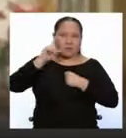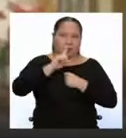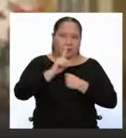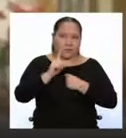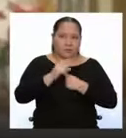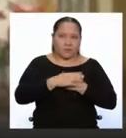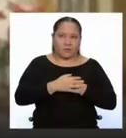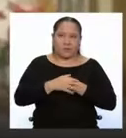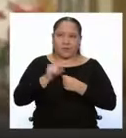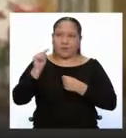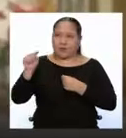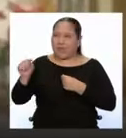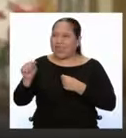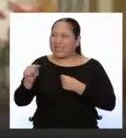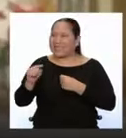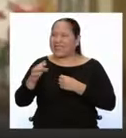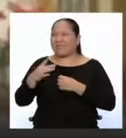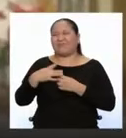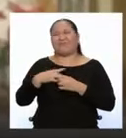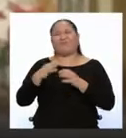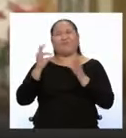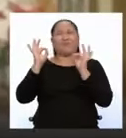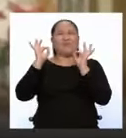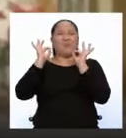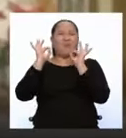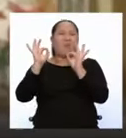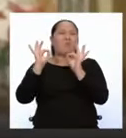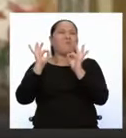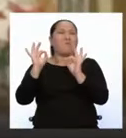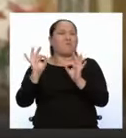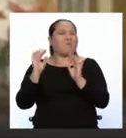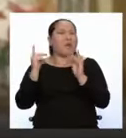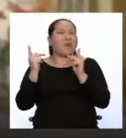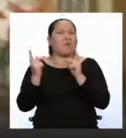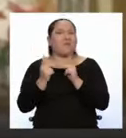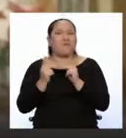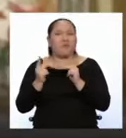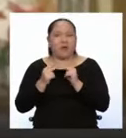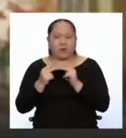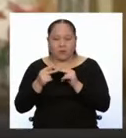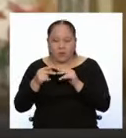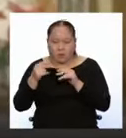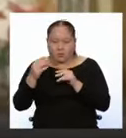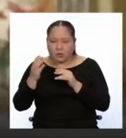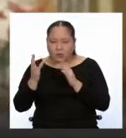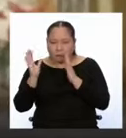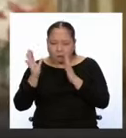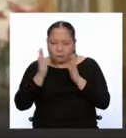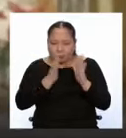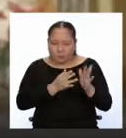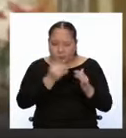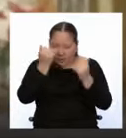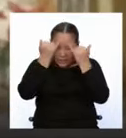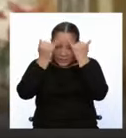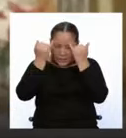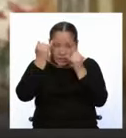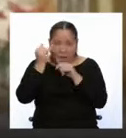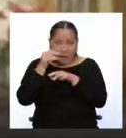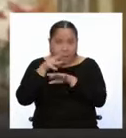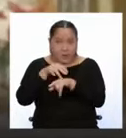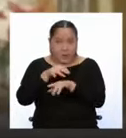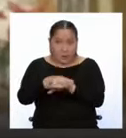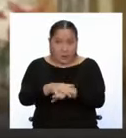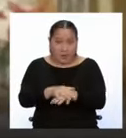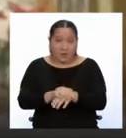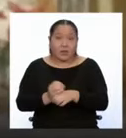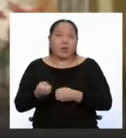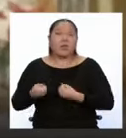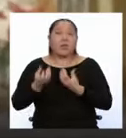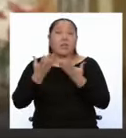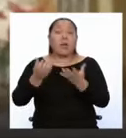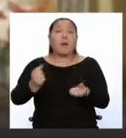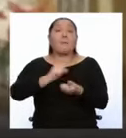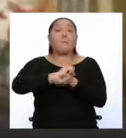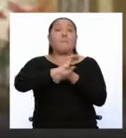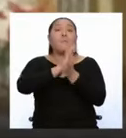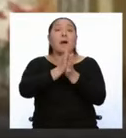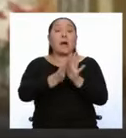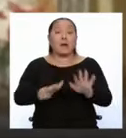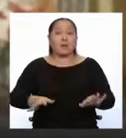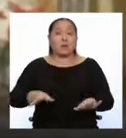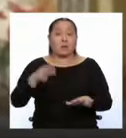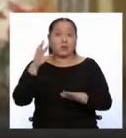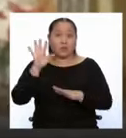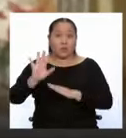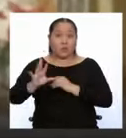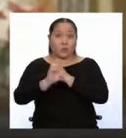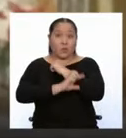sino por ser un excelente estratega y militar que consiguió restablecer la paz en su país luego de ganar una serie de batallas y